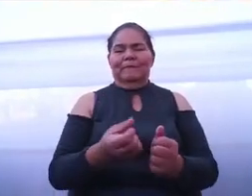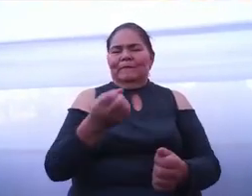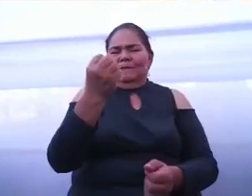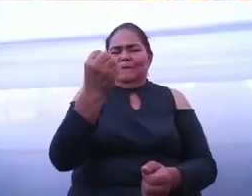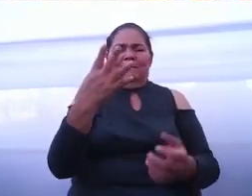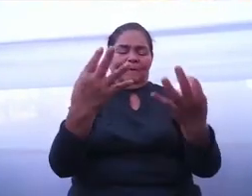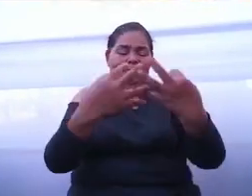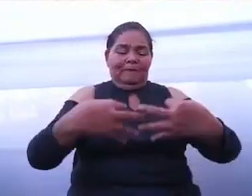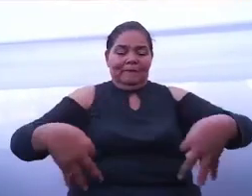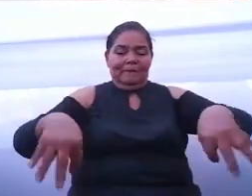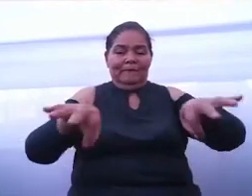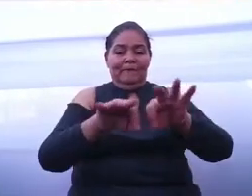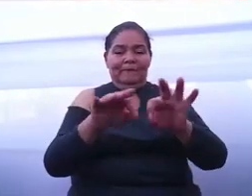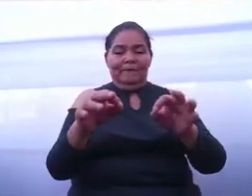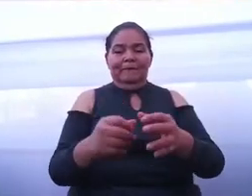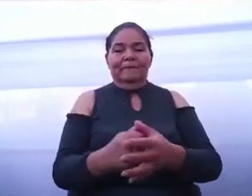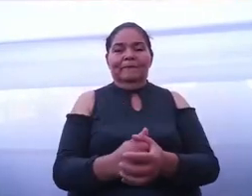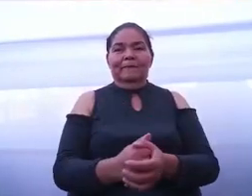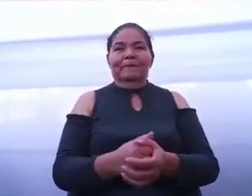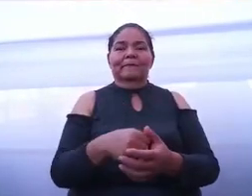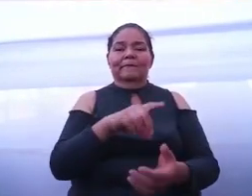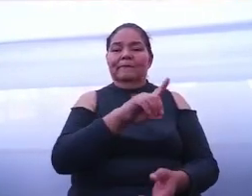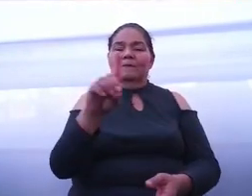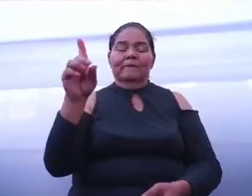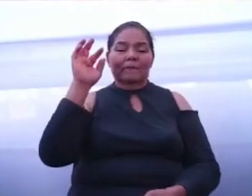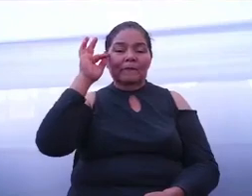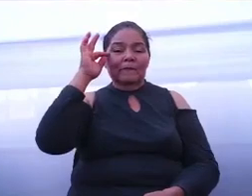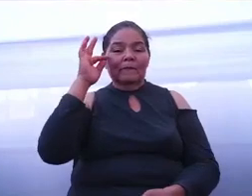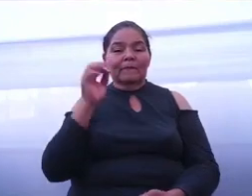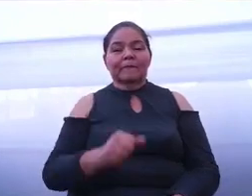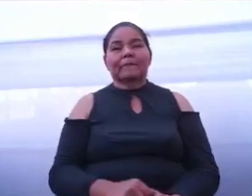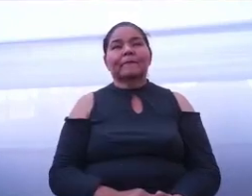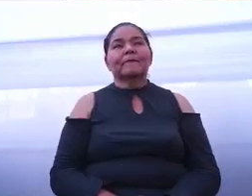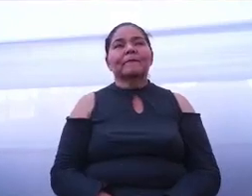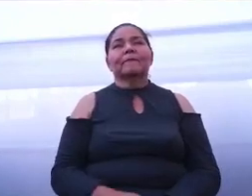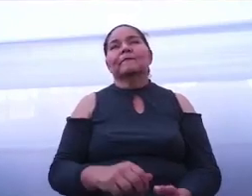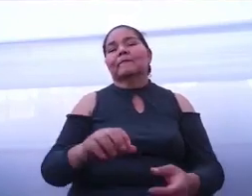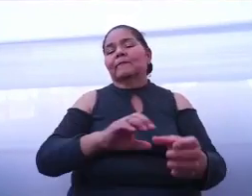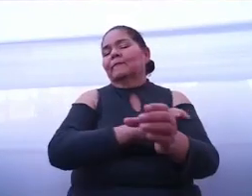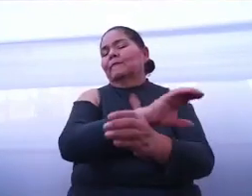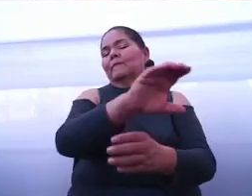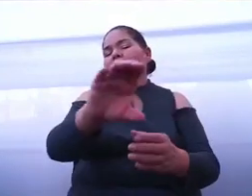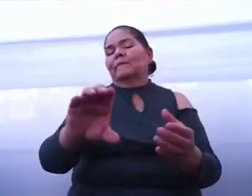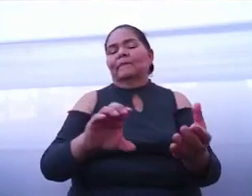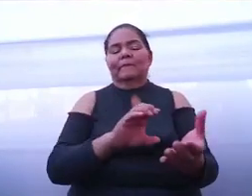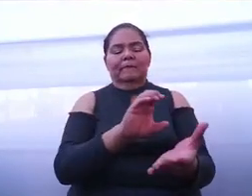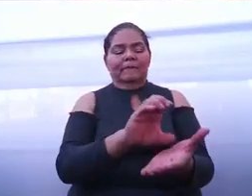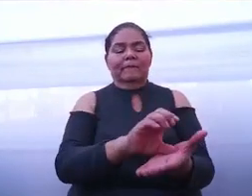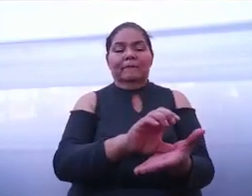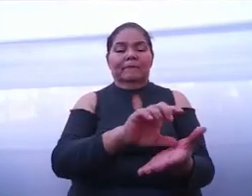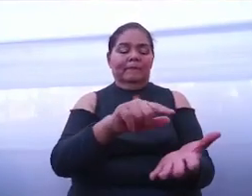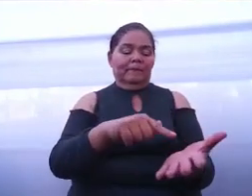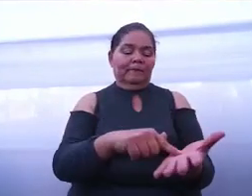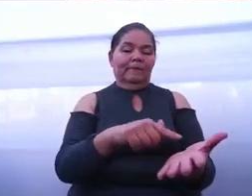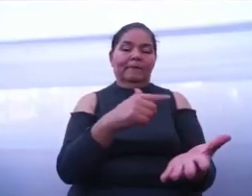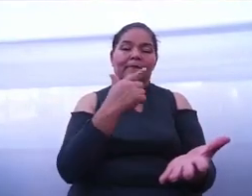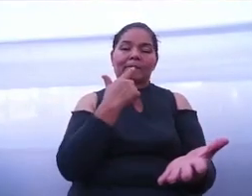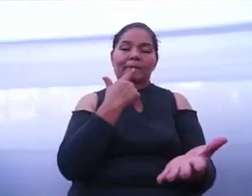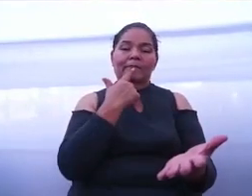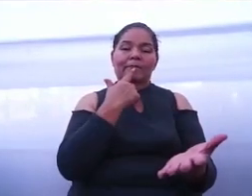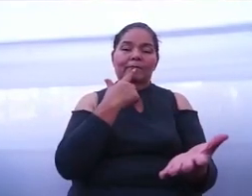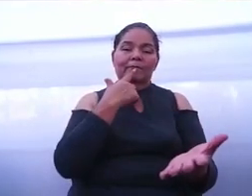que tenemos hoy de servir a la ciudadanía celayense, de las comunidades y colonias,